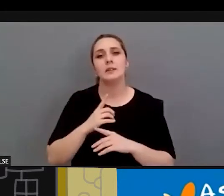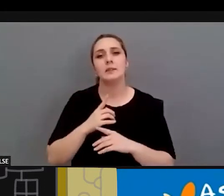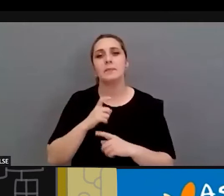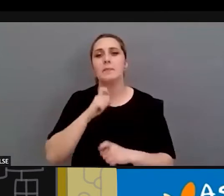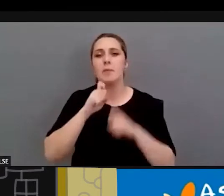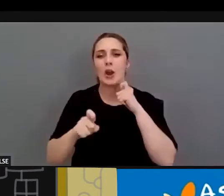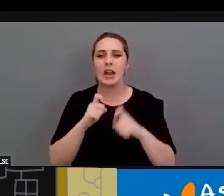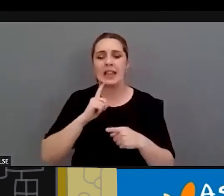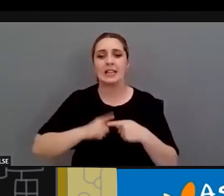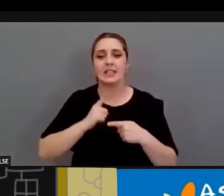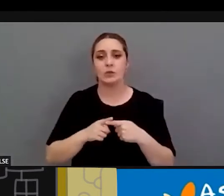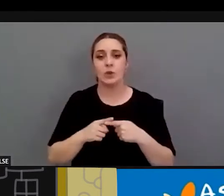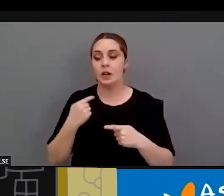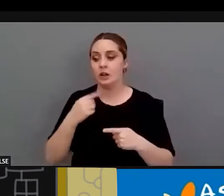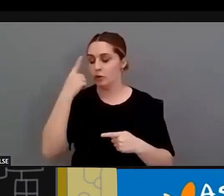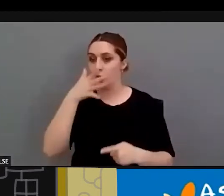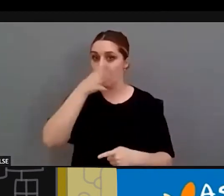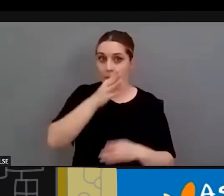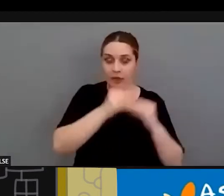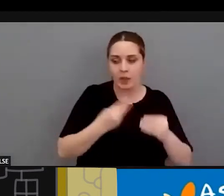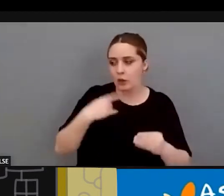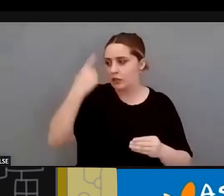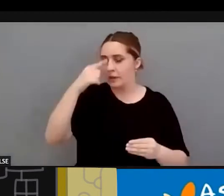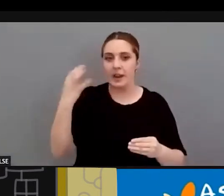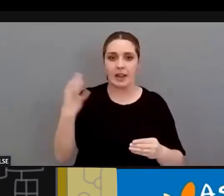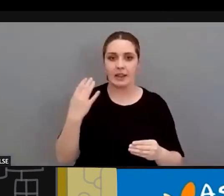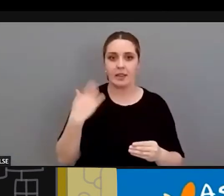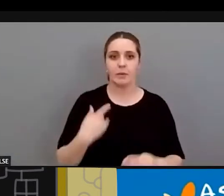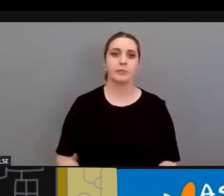denuncia qué indicadores deberíamos tener en cuenta Ángeles